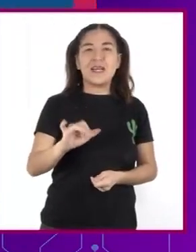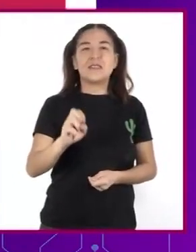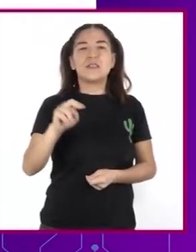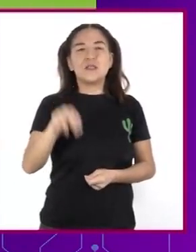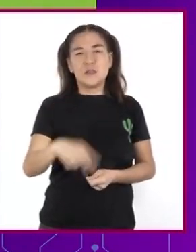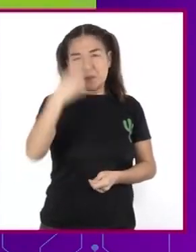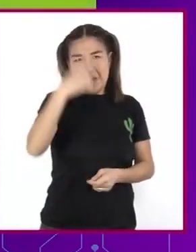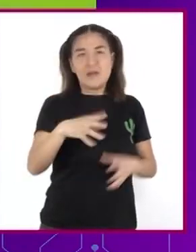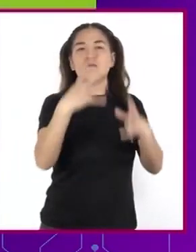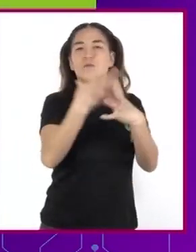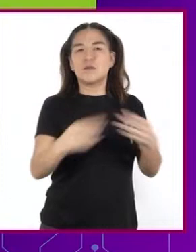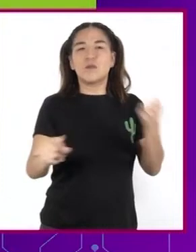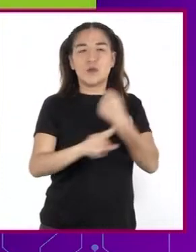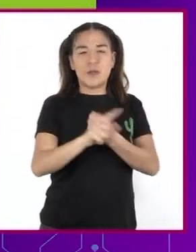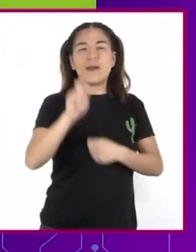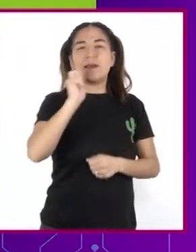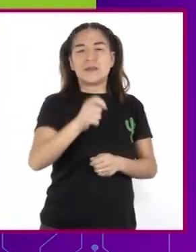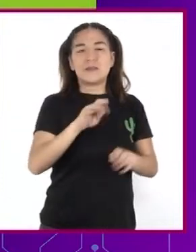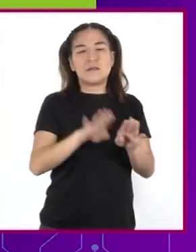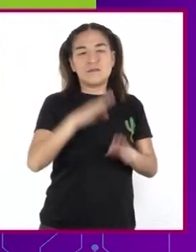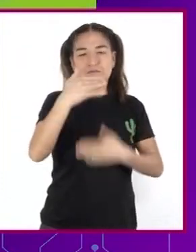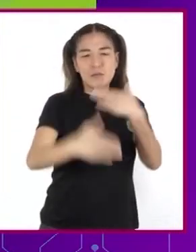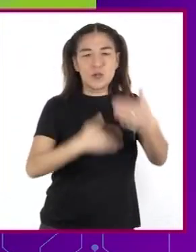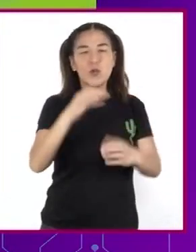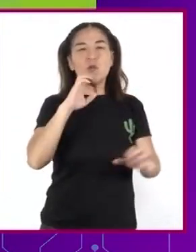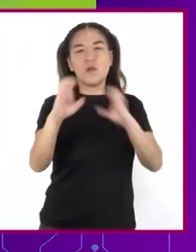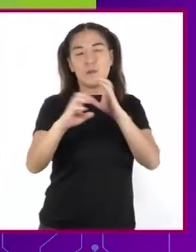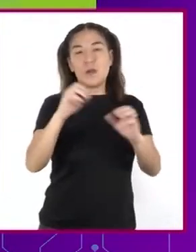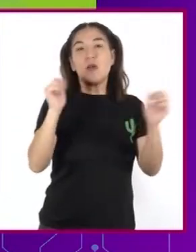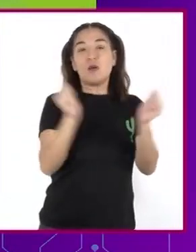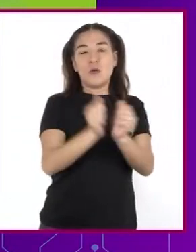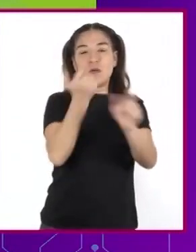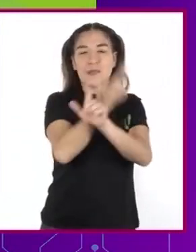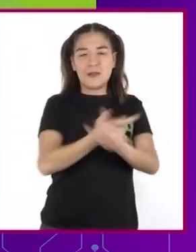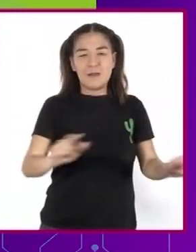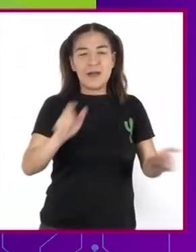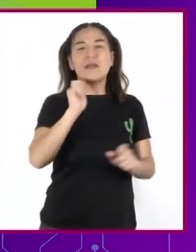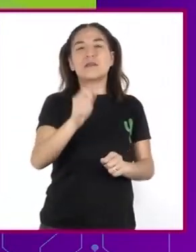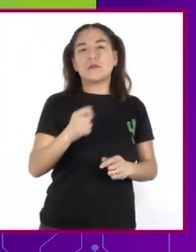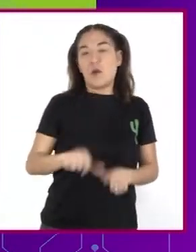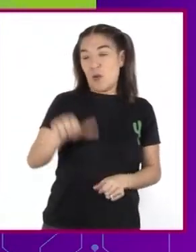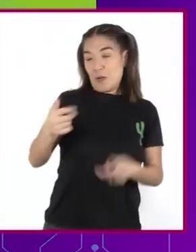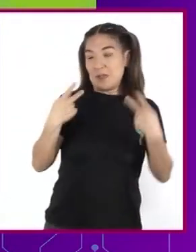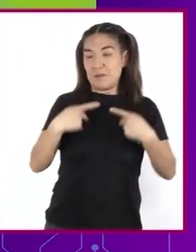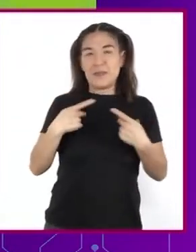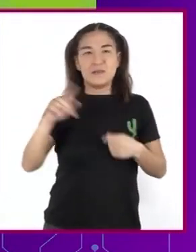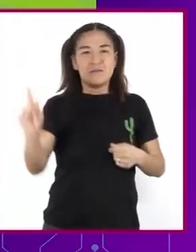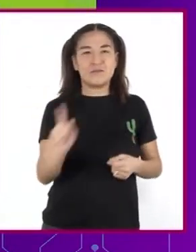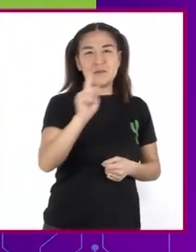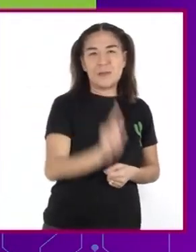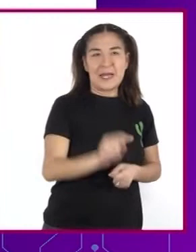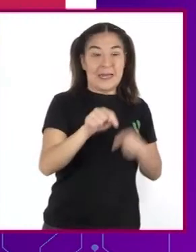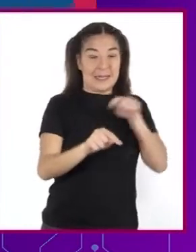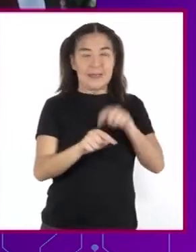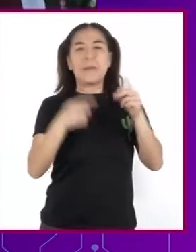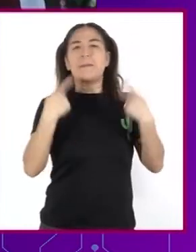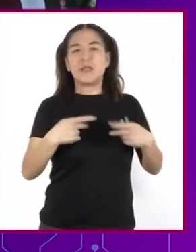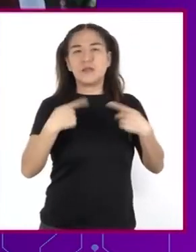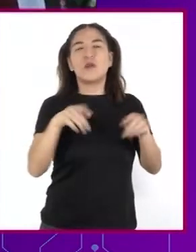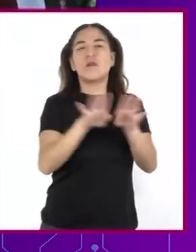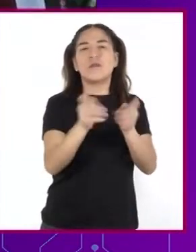conflictos Y que se define Como el proceso De comunicación En libertad Ante una tercera persona Que realiza El papel de mediadora